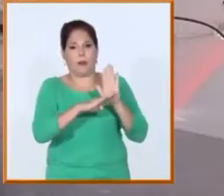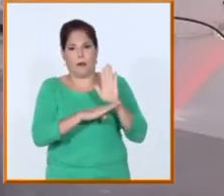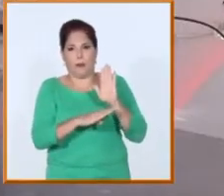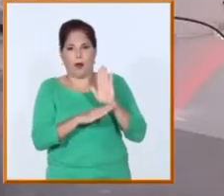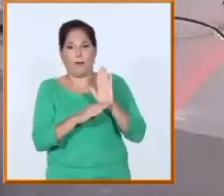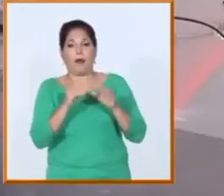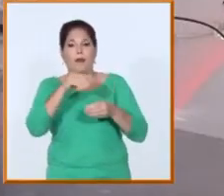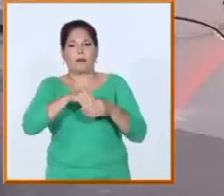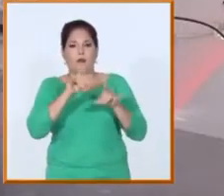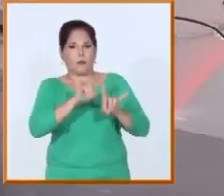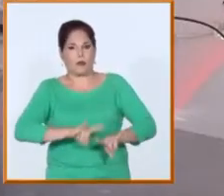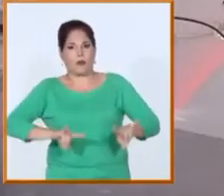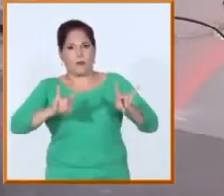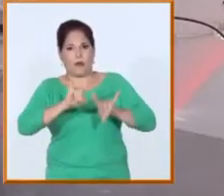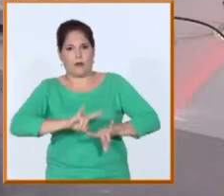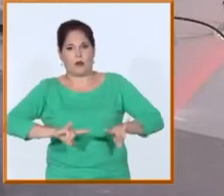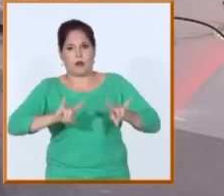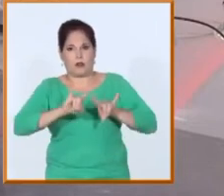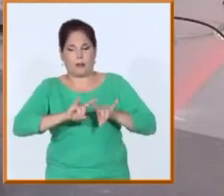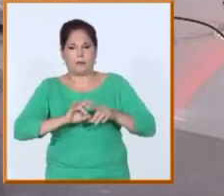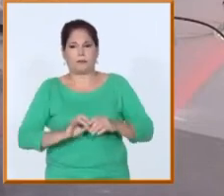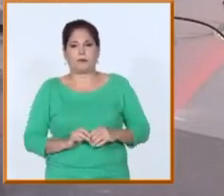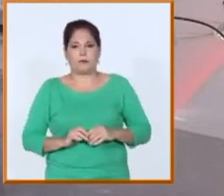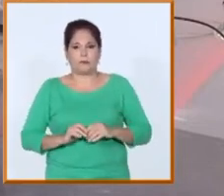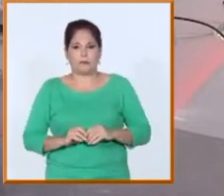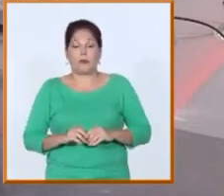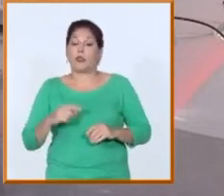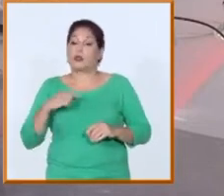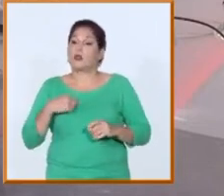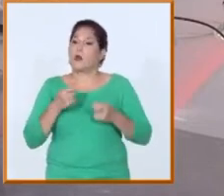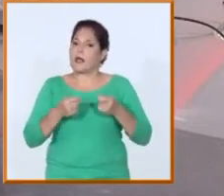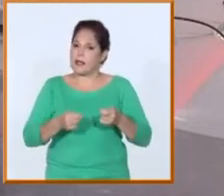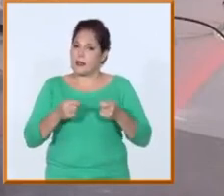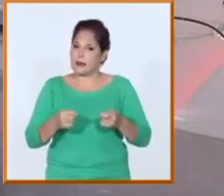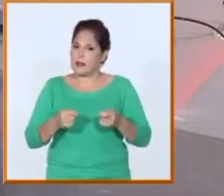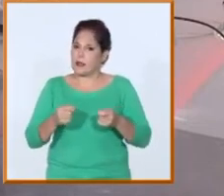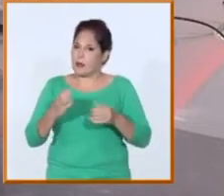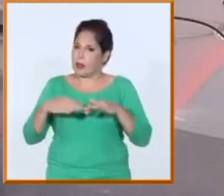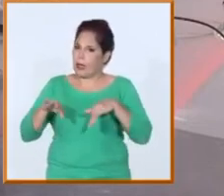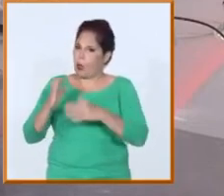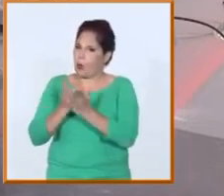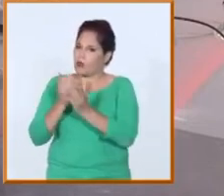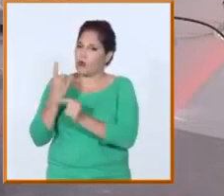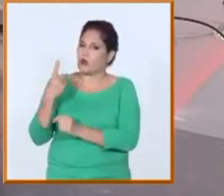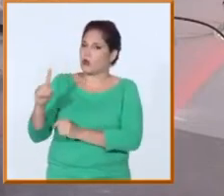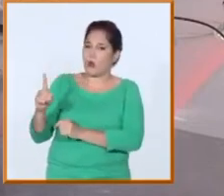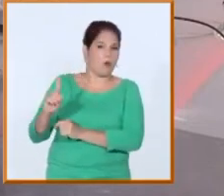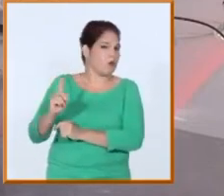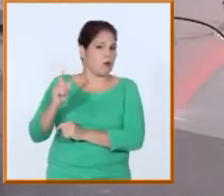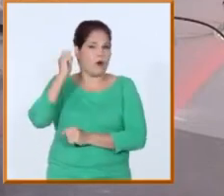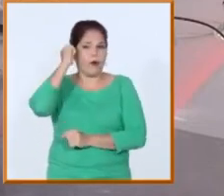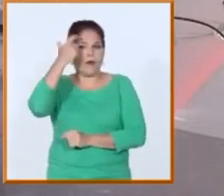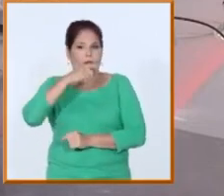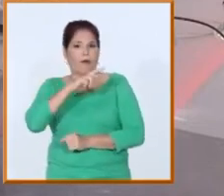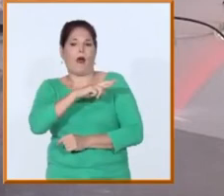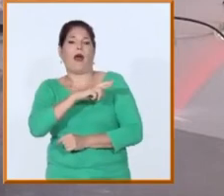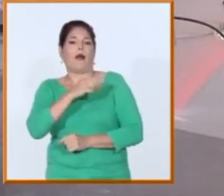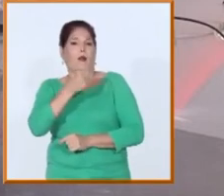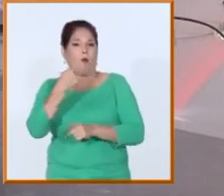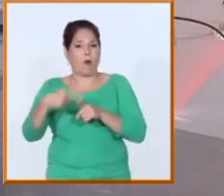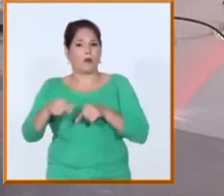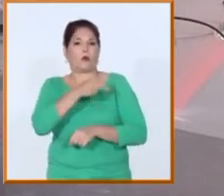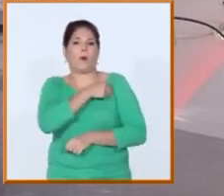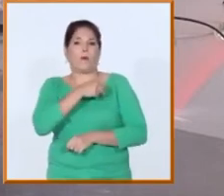que se ofertan en las instituciones de educación superior que insisto, no solo son del MES, estamos hablando de las fuerzas más revolucionarias, del MININ, del